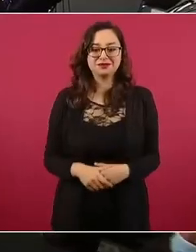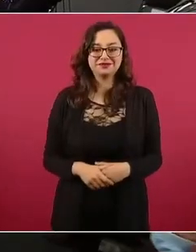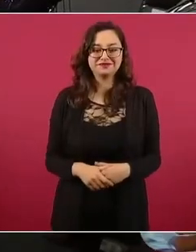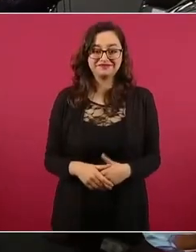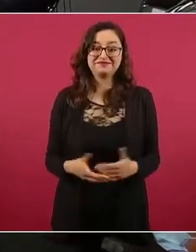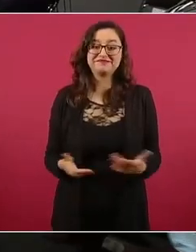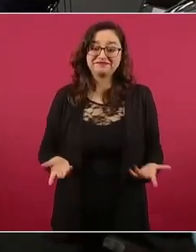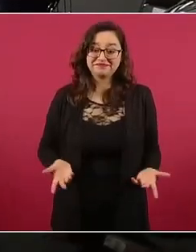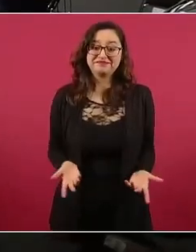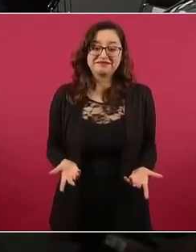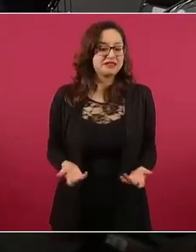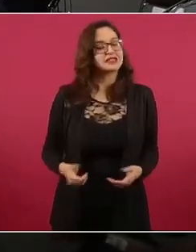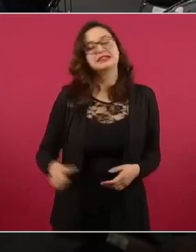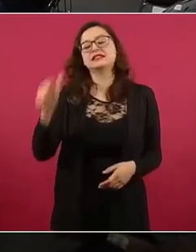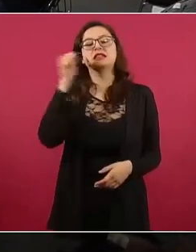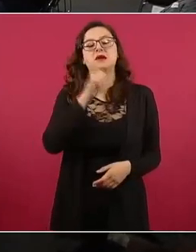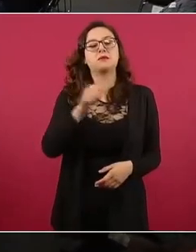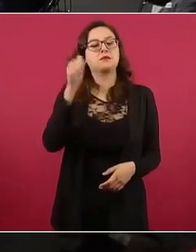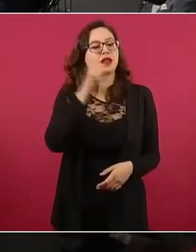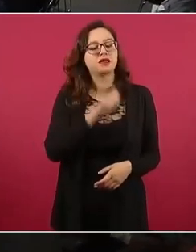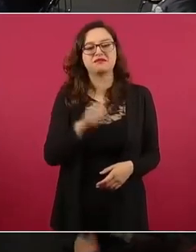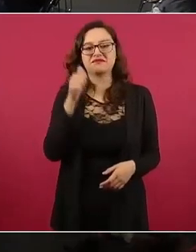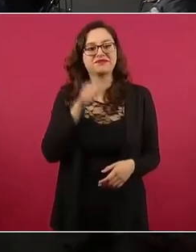que siempre existen.